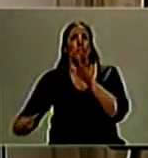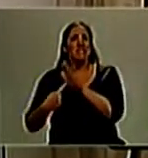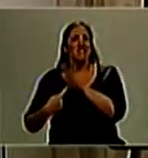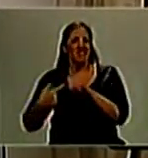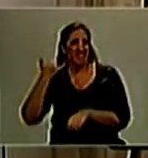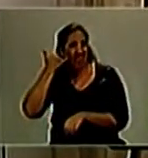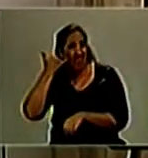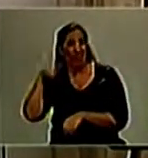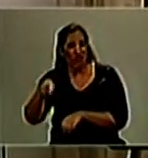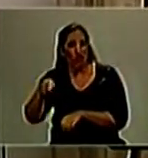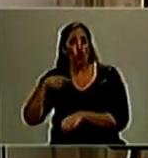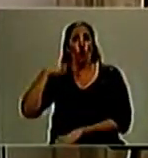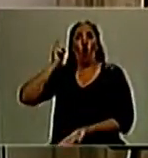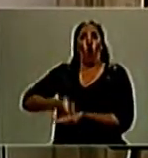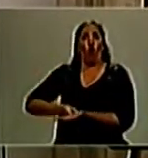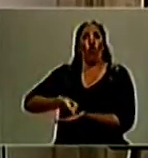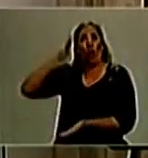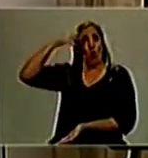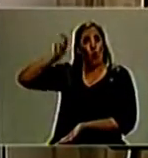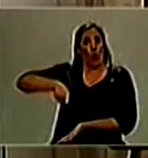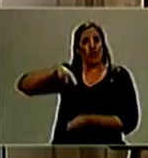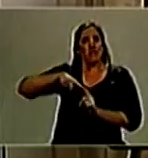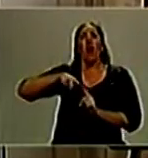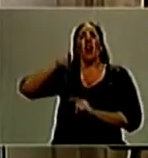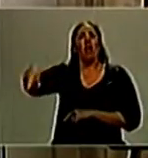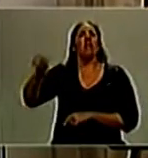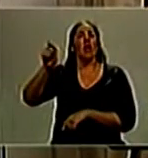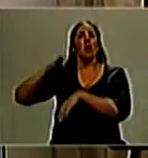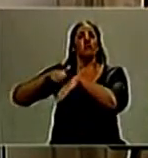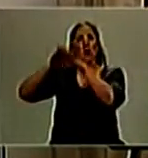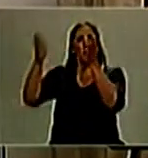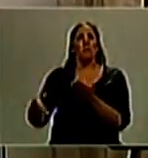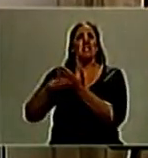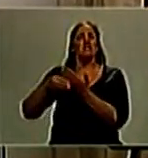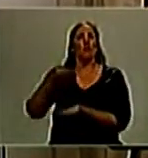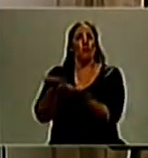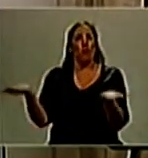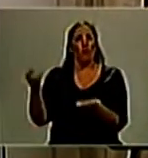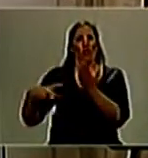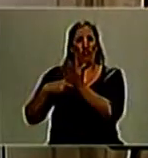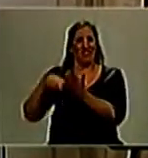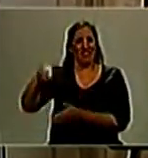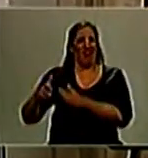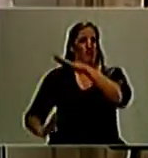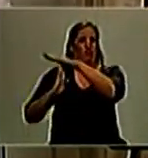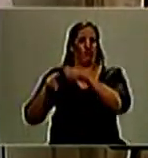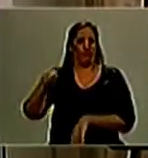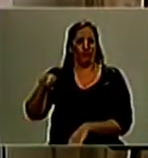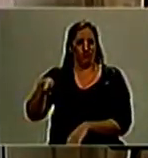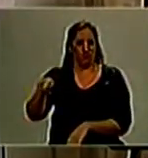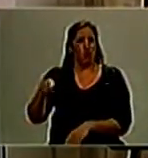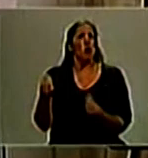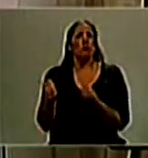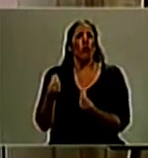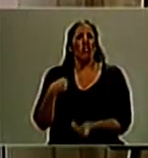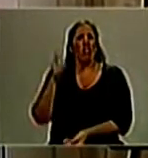teléfonos por órdenes judiciales, precisamente al Ministerio Público Fiscal. ¿Por qué el Ministerio Público Fiscal? Por una